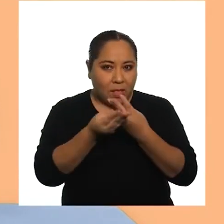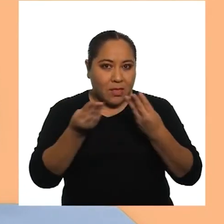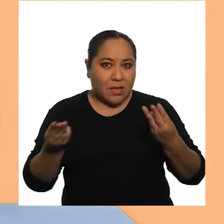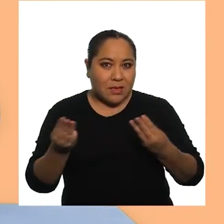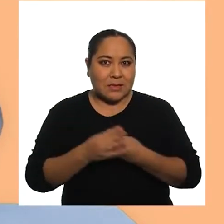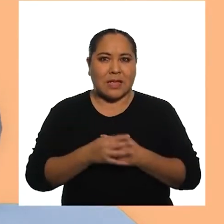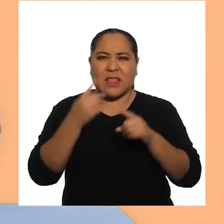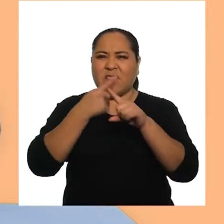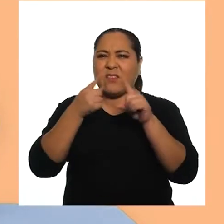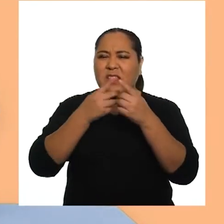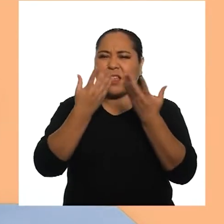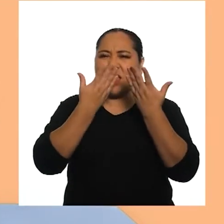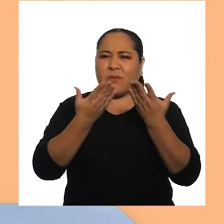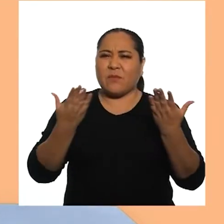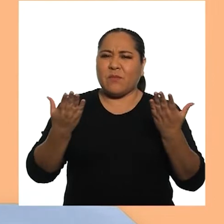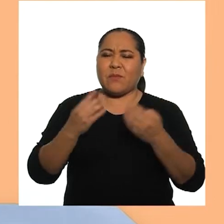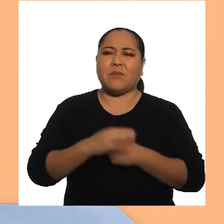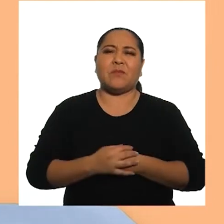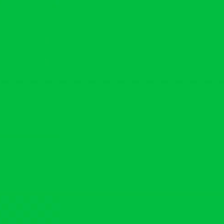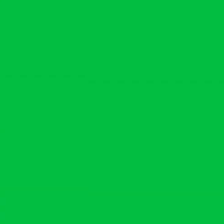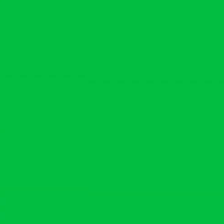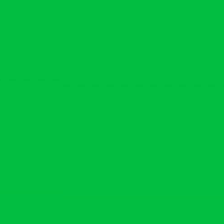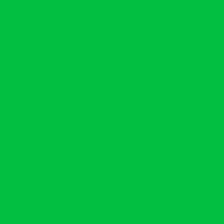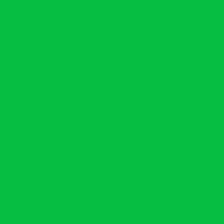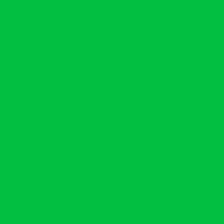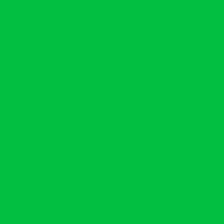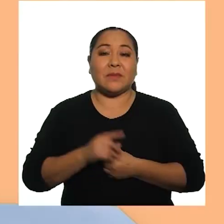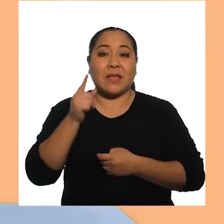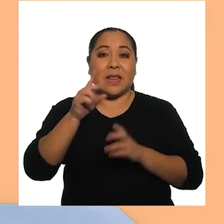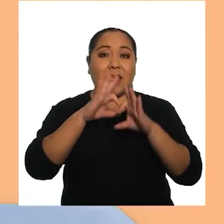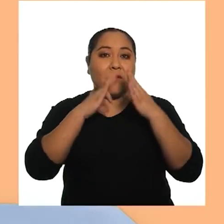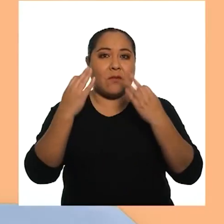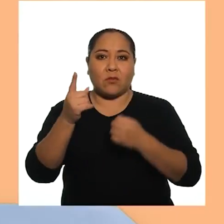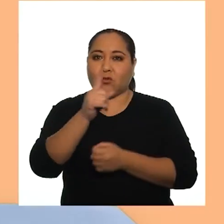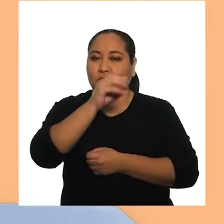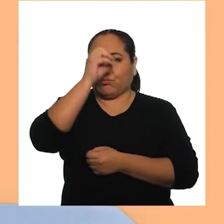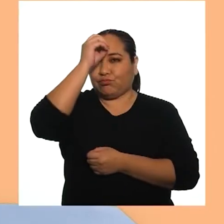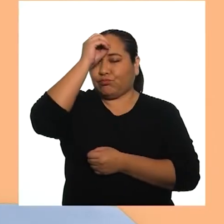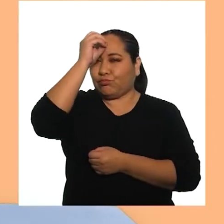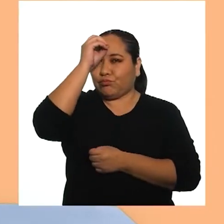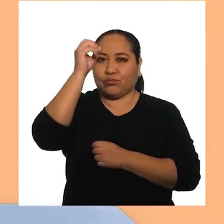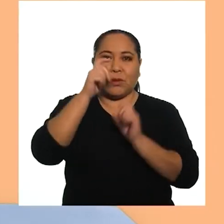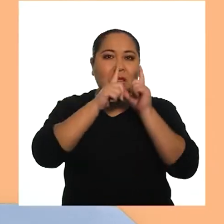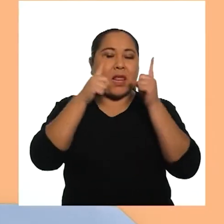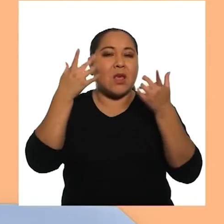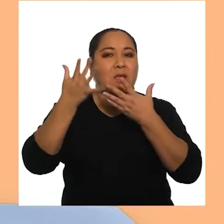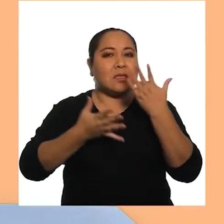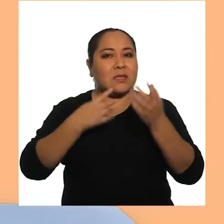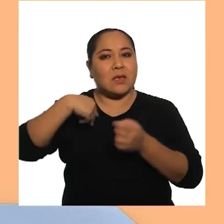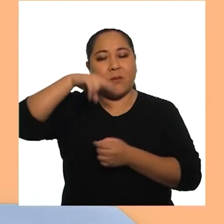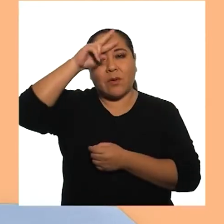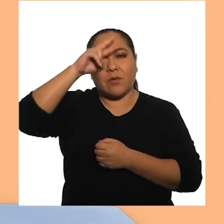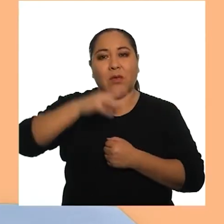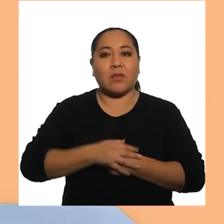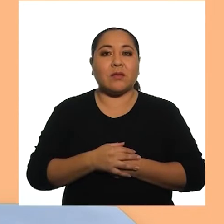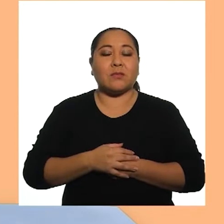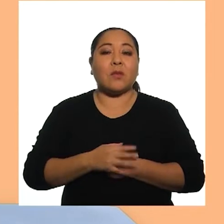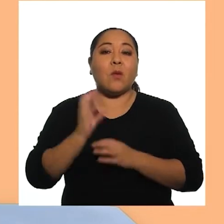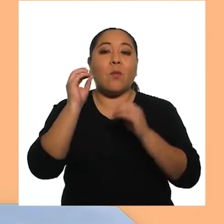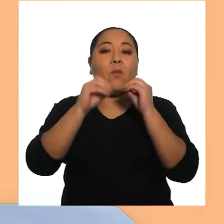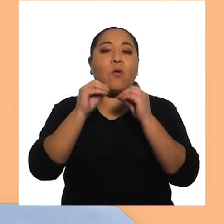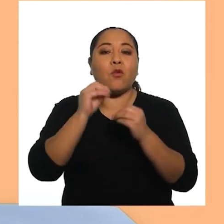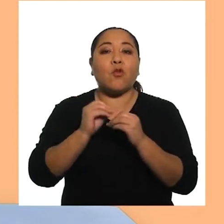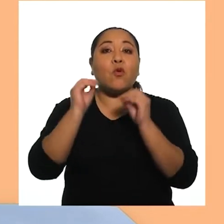objetos y acciones de la actividad Si la familia no conoce la lengua de señas peruana